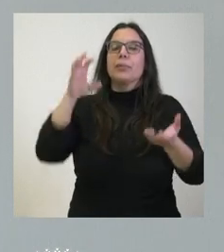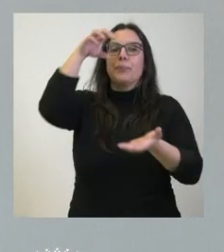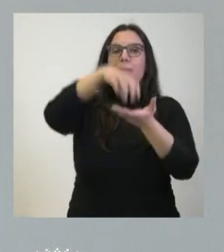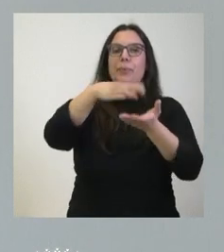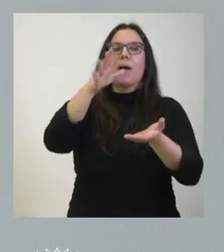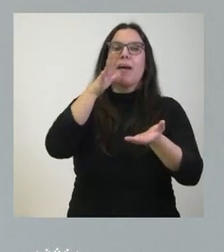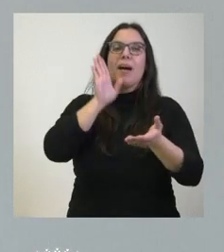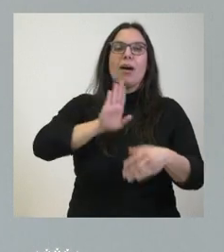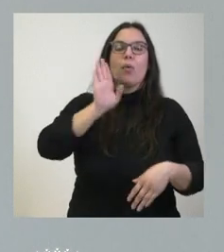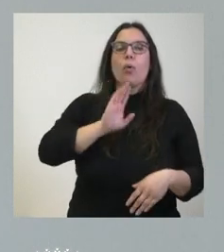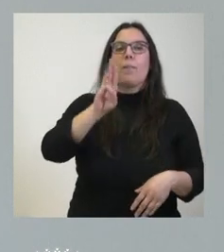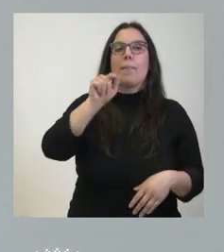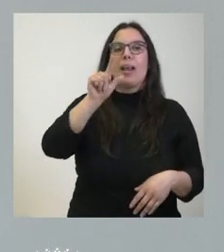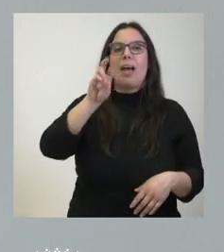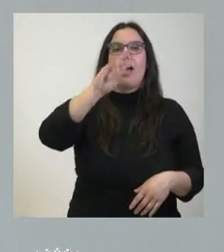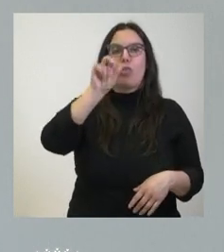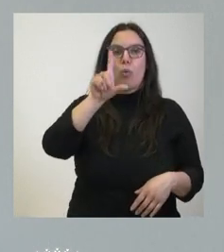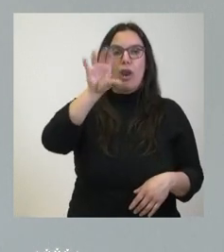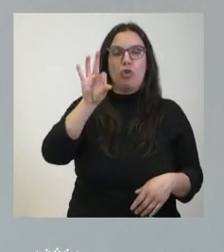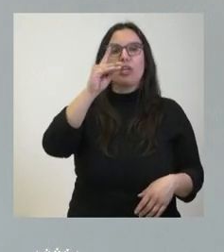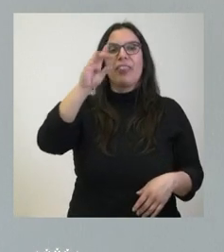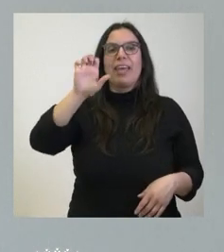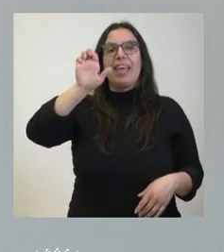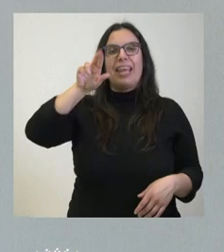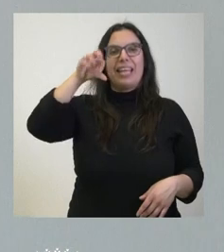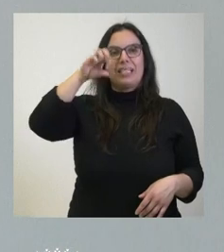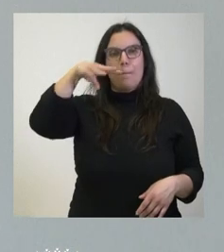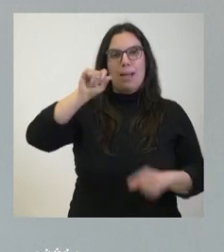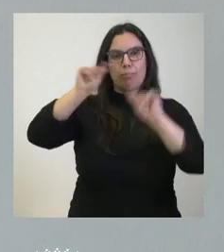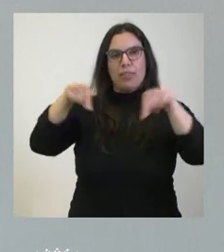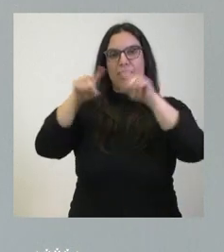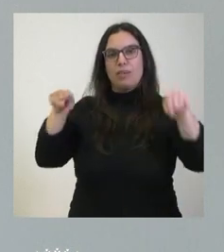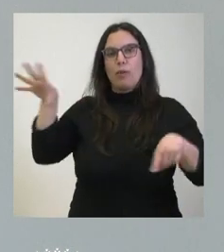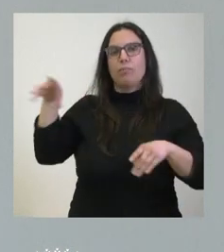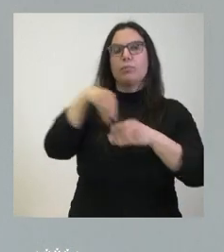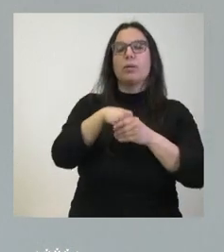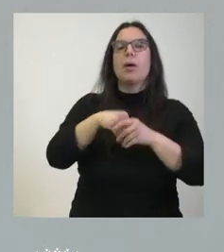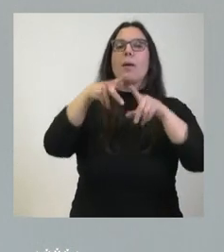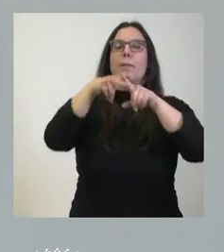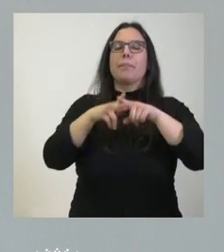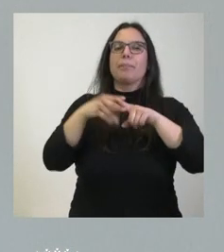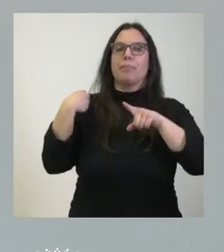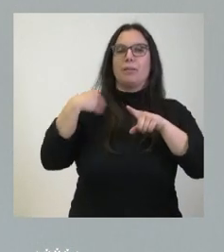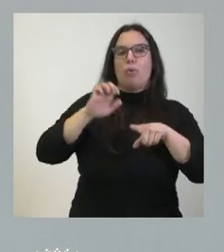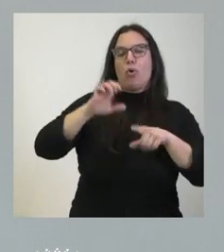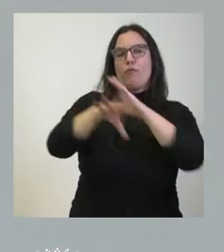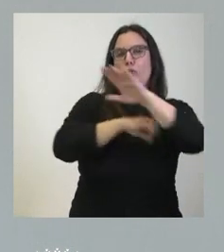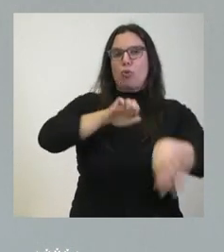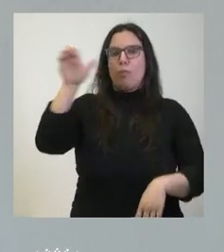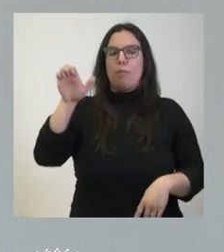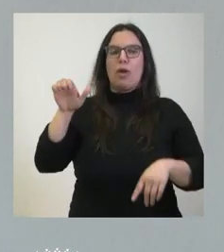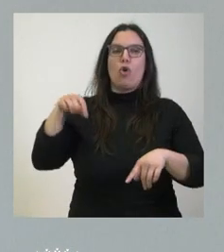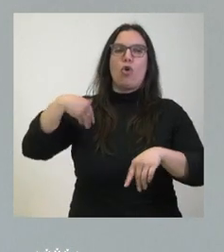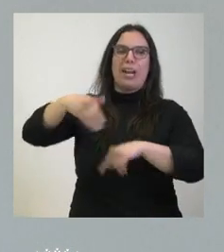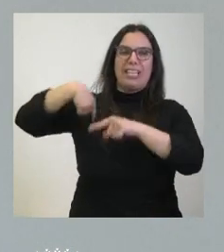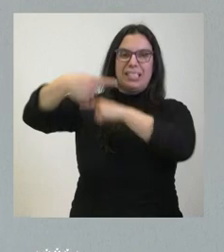de Palazuelos de Eresma en Segovia esto se financia con cargo al mecanismo de recuperación y resiliencia Next Generation de la Unión